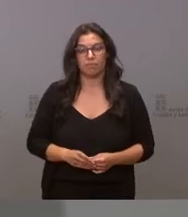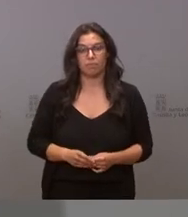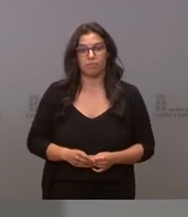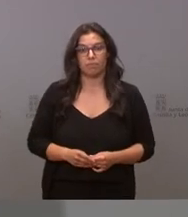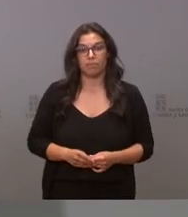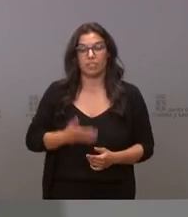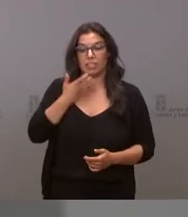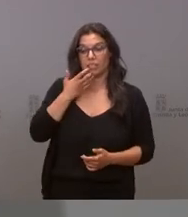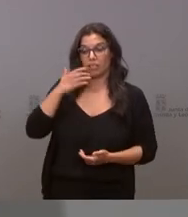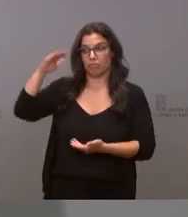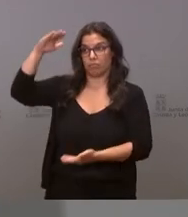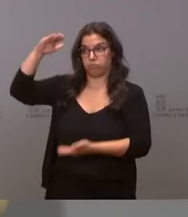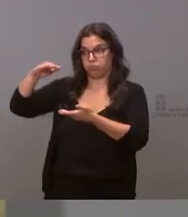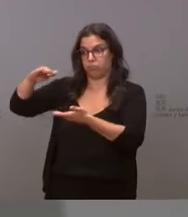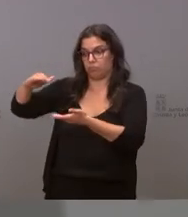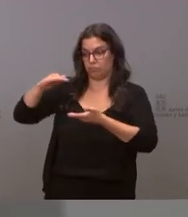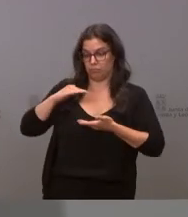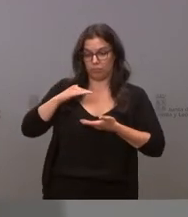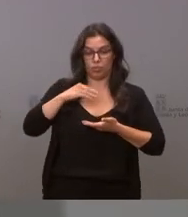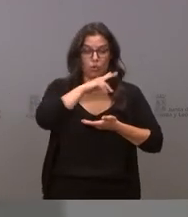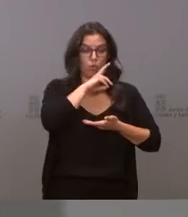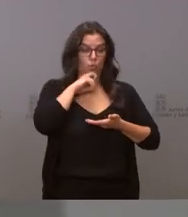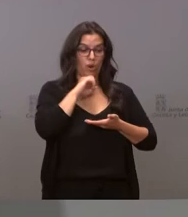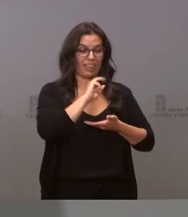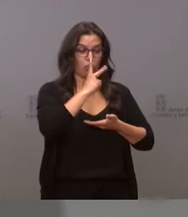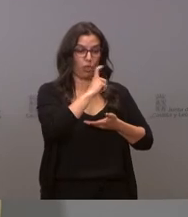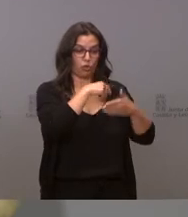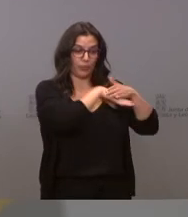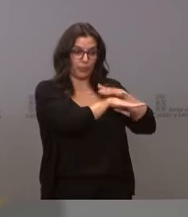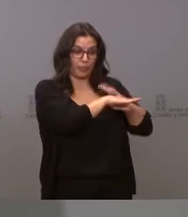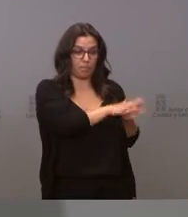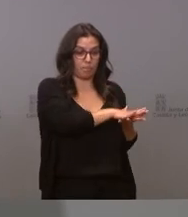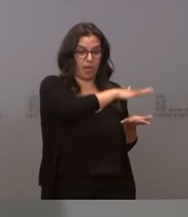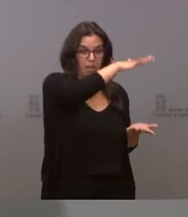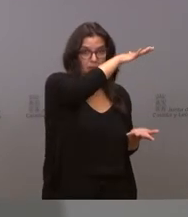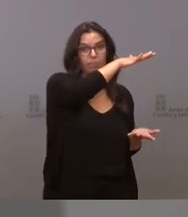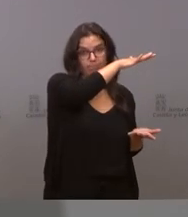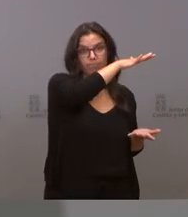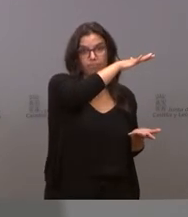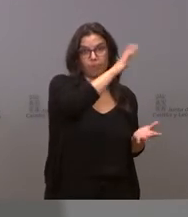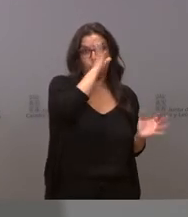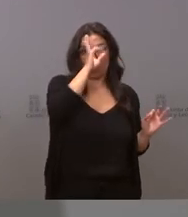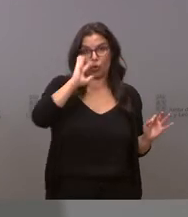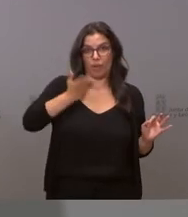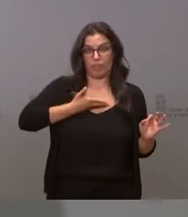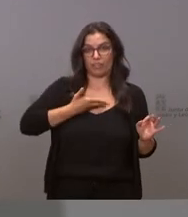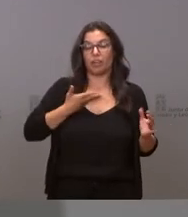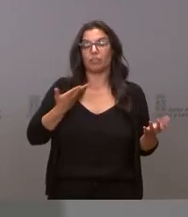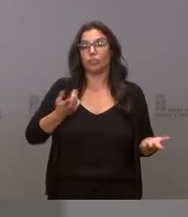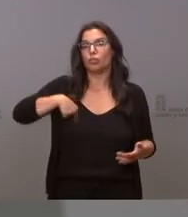si baja el suministro tenemos que aumentar las reservas para poner las segundas dosis es evidente que nos afecta ¿qué es lo que nos preocupa? mire nosotros hemos hecho